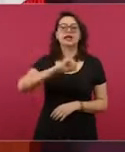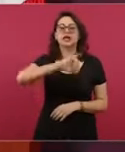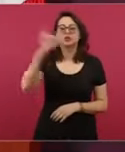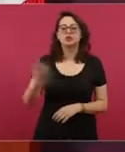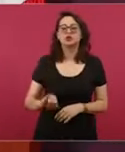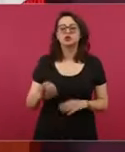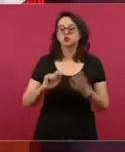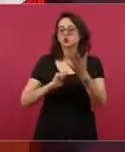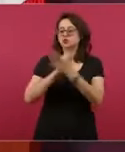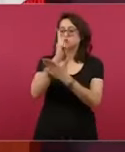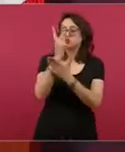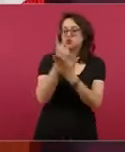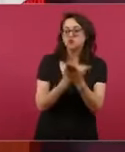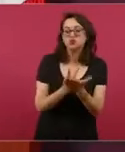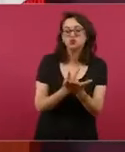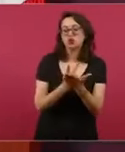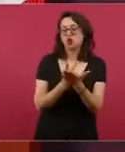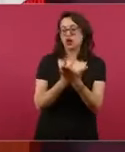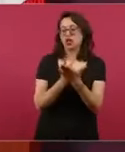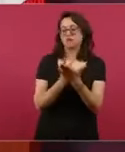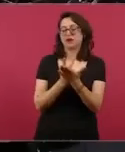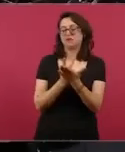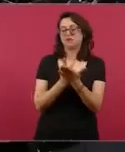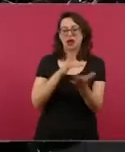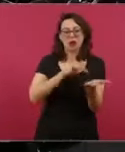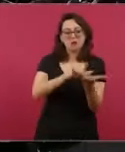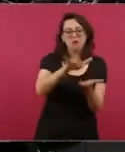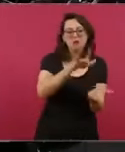social va a suplir lo que representa un empleo para una familia.